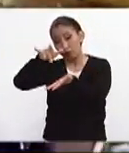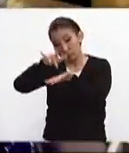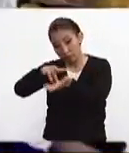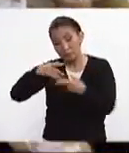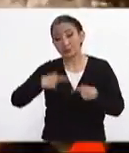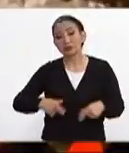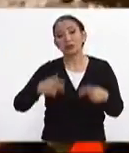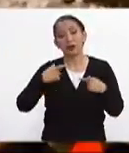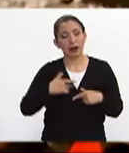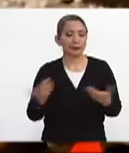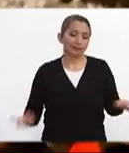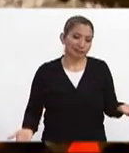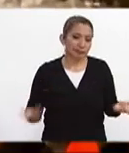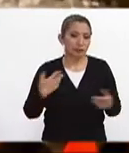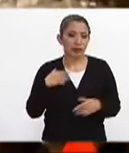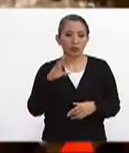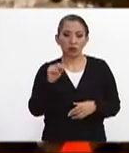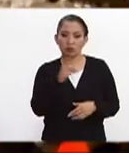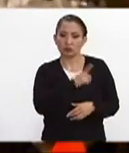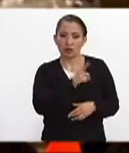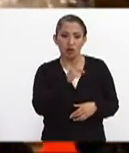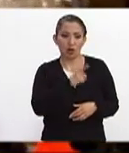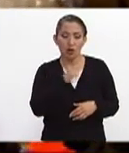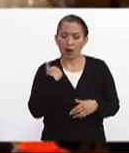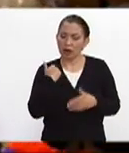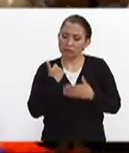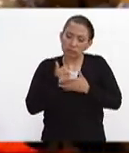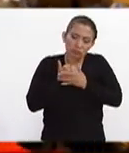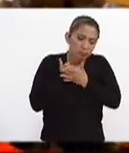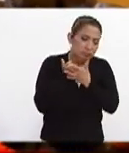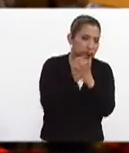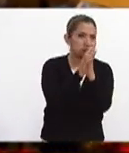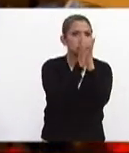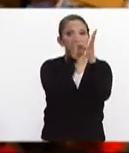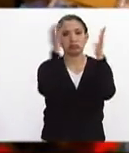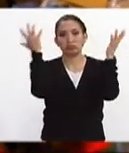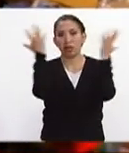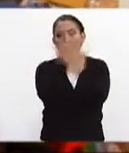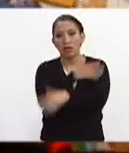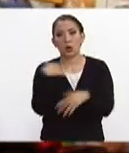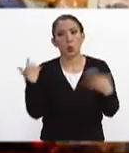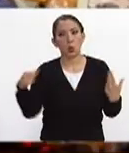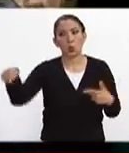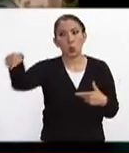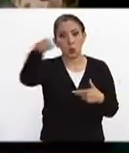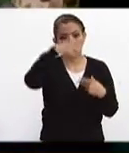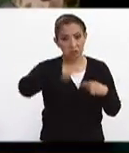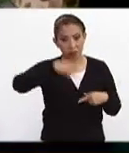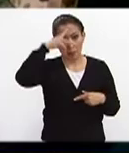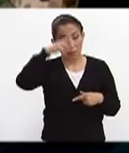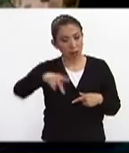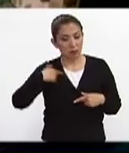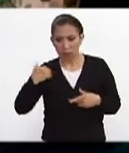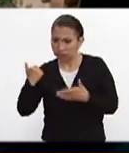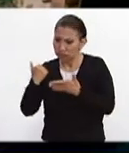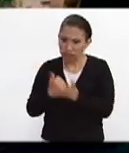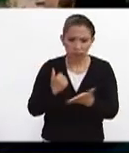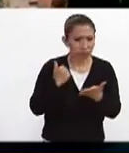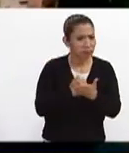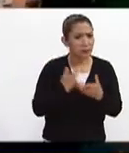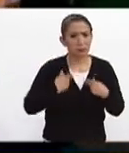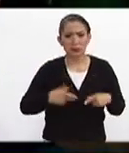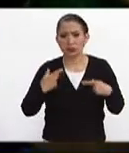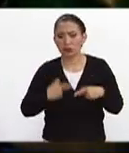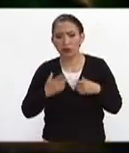los mexicanos y bueno no sobra mencionar la solidaridad estoy impresionado realmente los mexicanos se han volcado para ayudar a